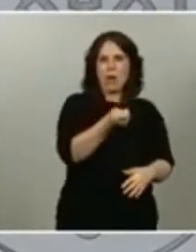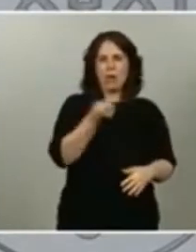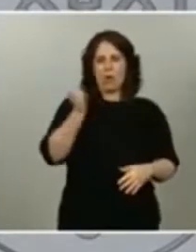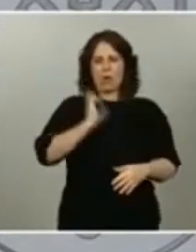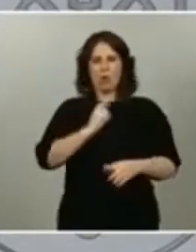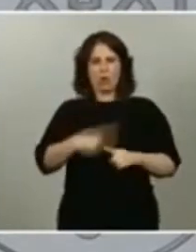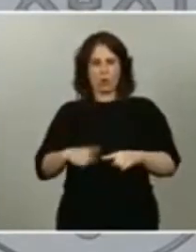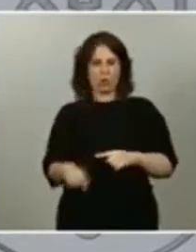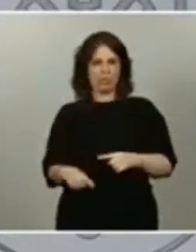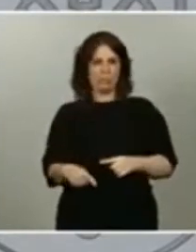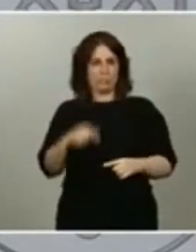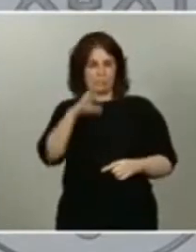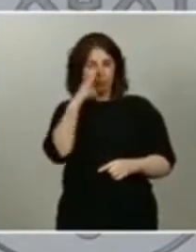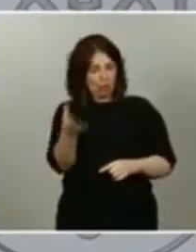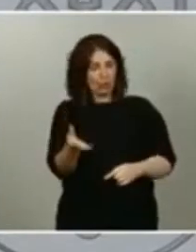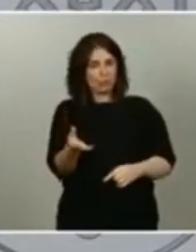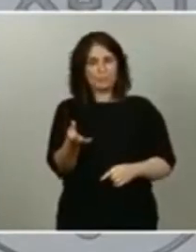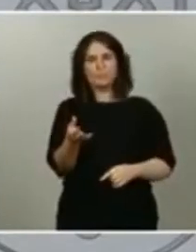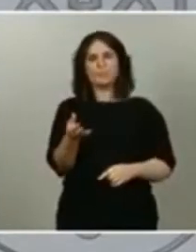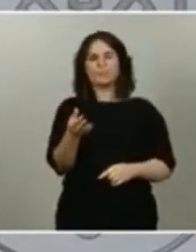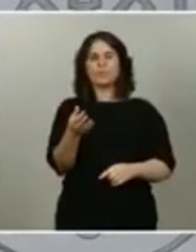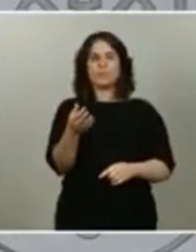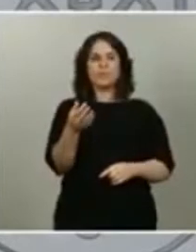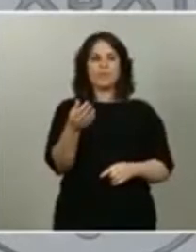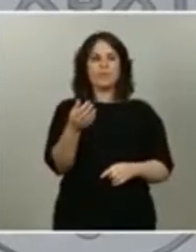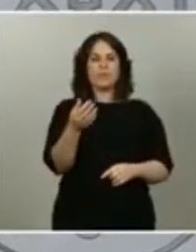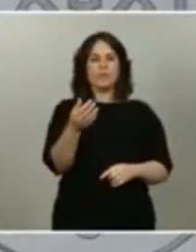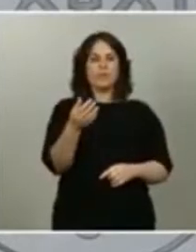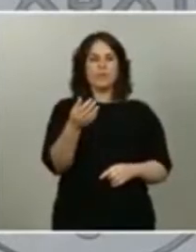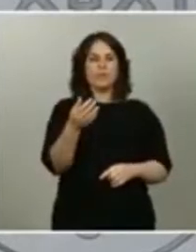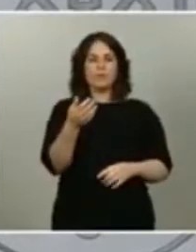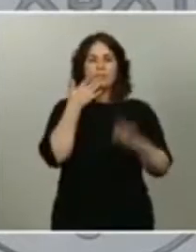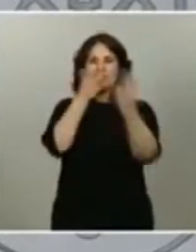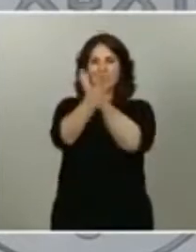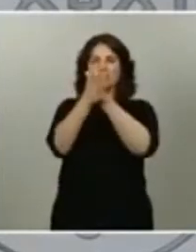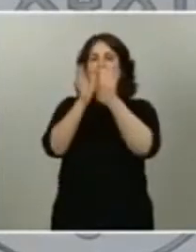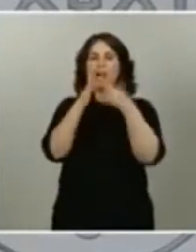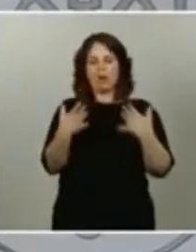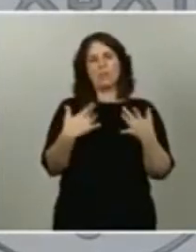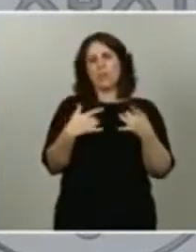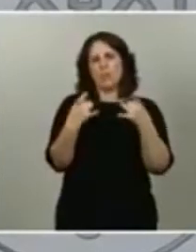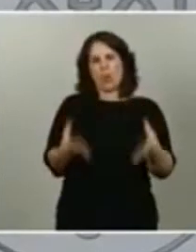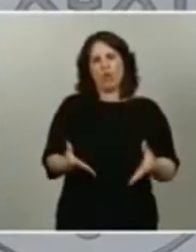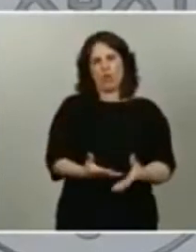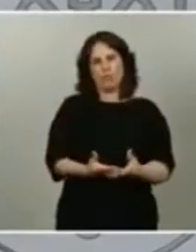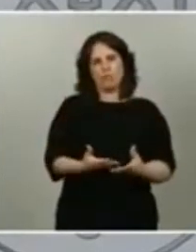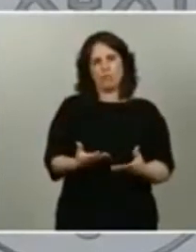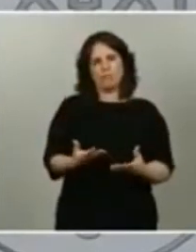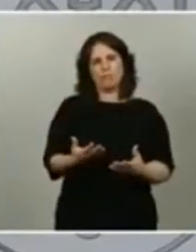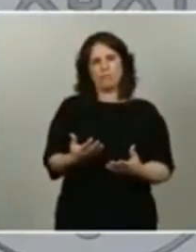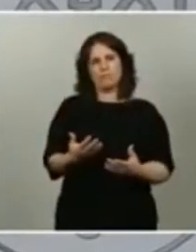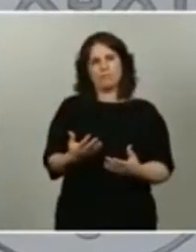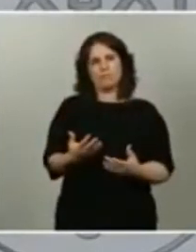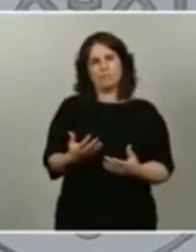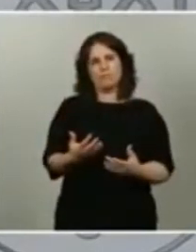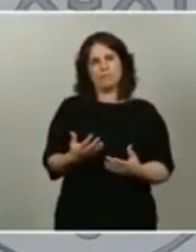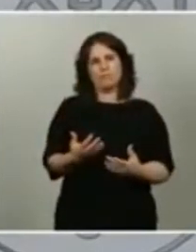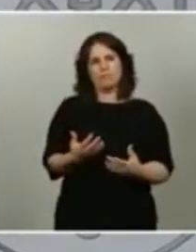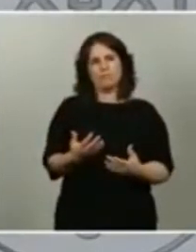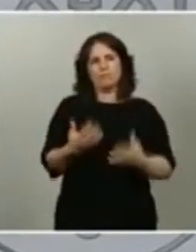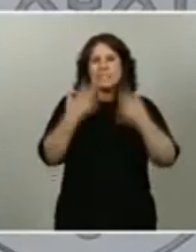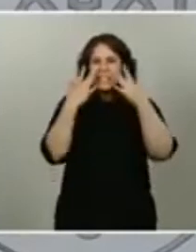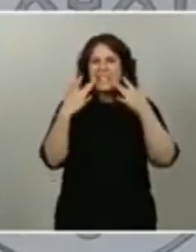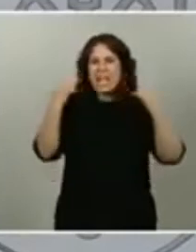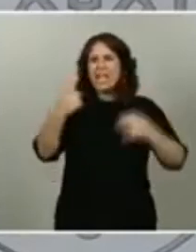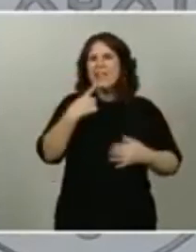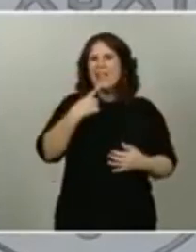eso, sería prematuro el que el Gobierno se definiera sobre esta cuestión y, disculpe, que no he escuchado exactamente el literal que ha dicho el presidente de